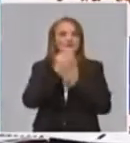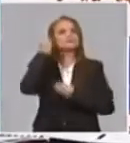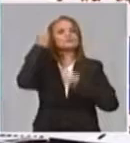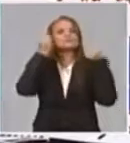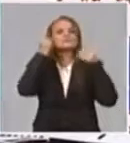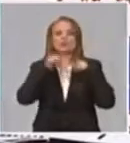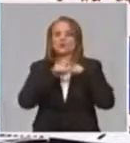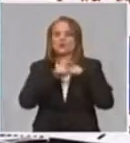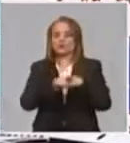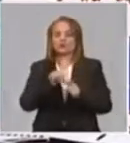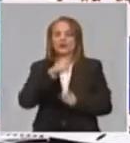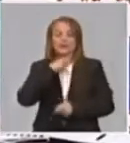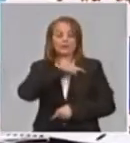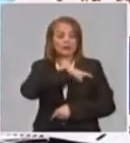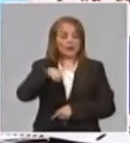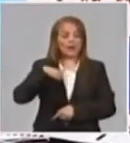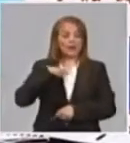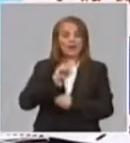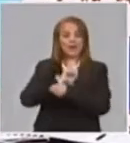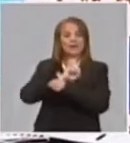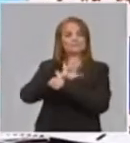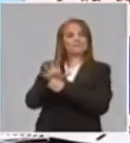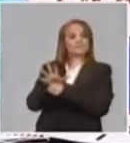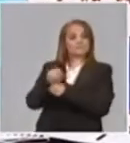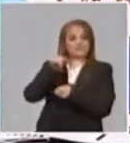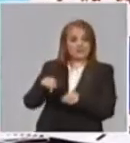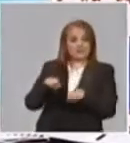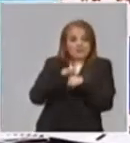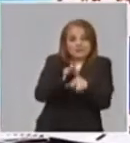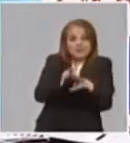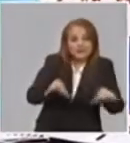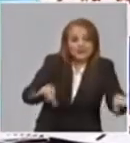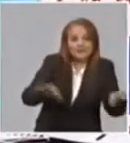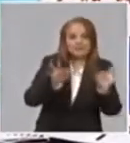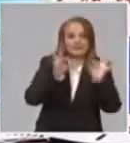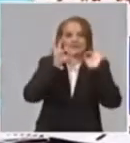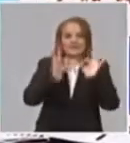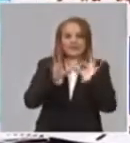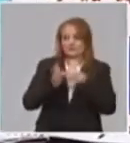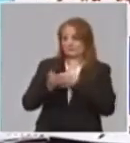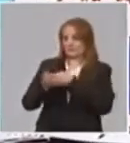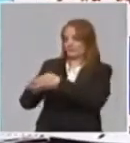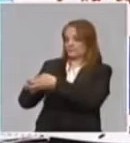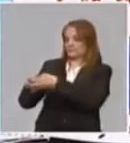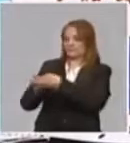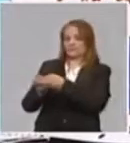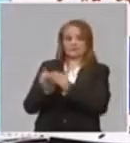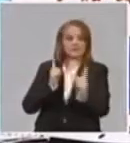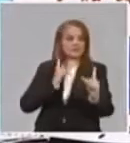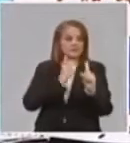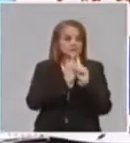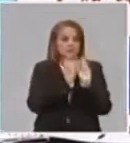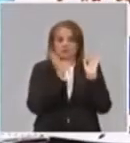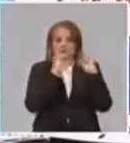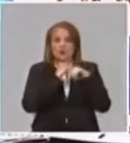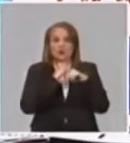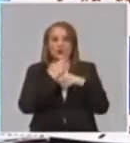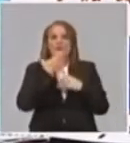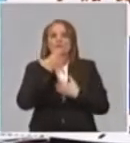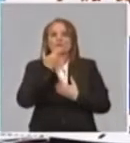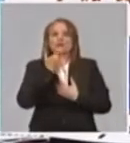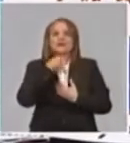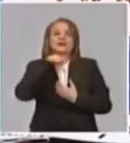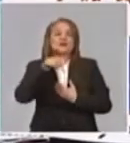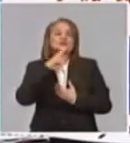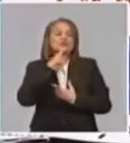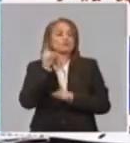usted dice que lo que tiene es que aislarse, quedarse quieto, no relacionarse psicológicamente,